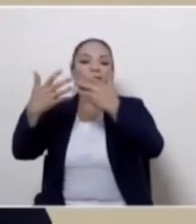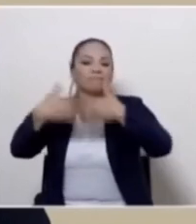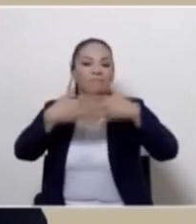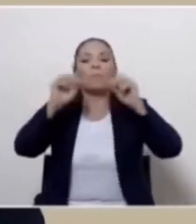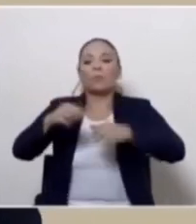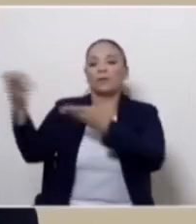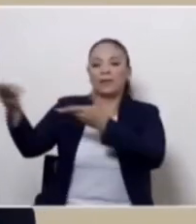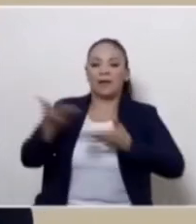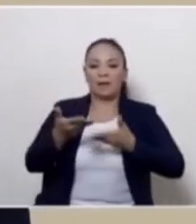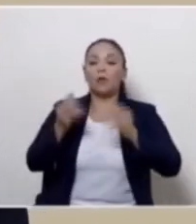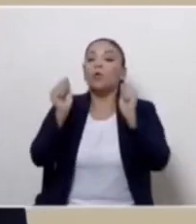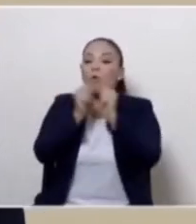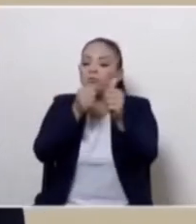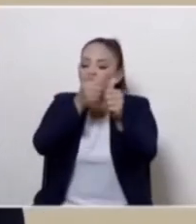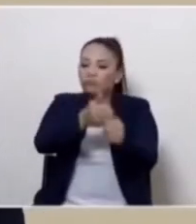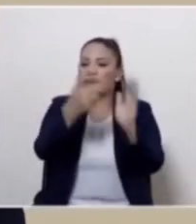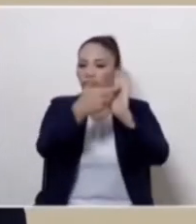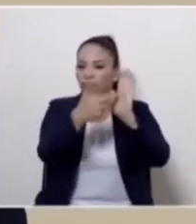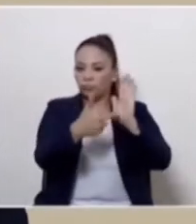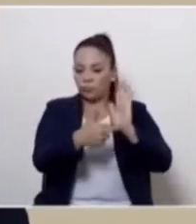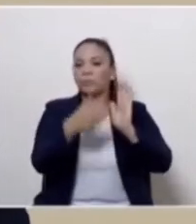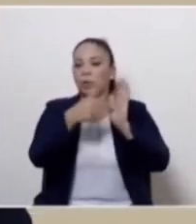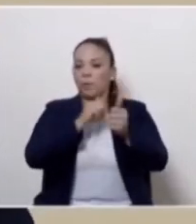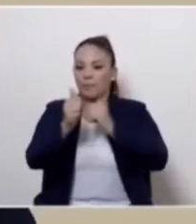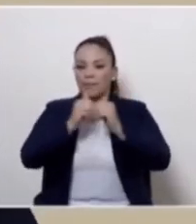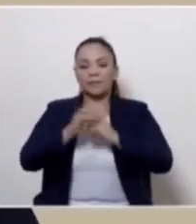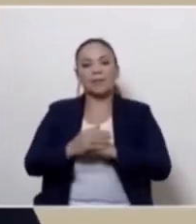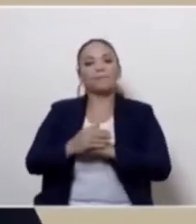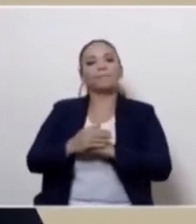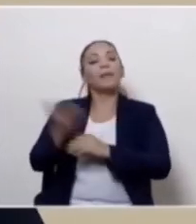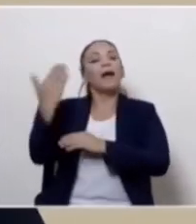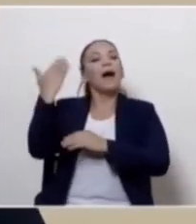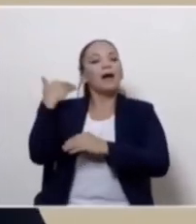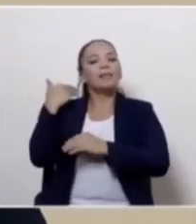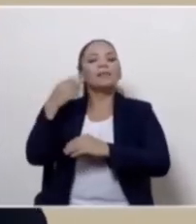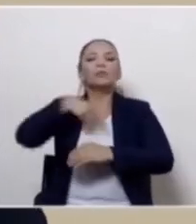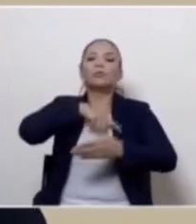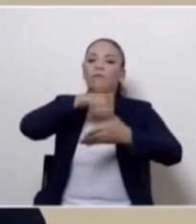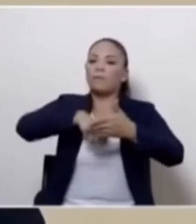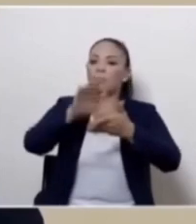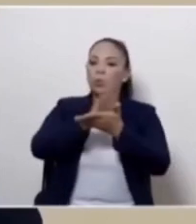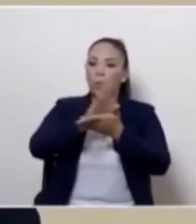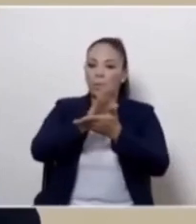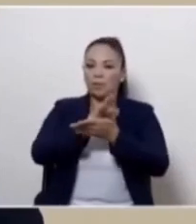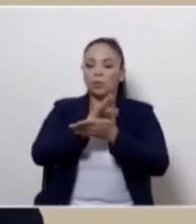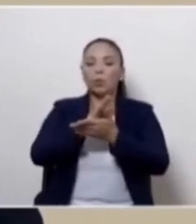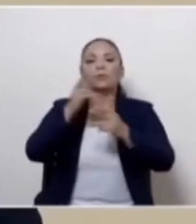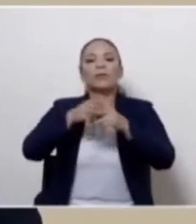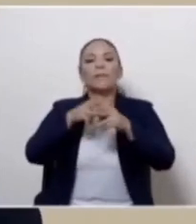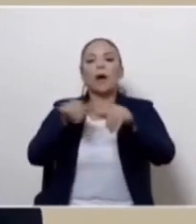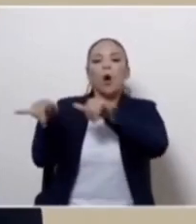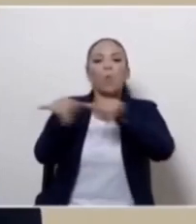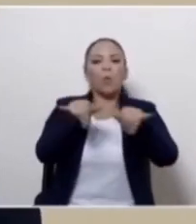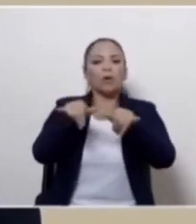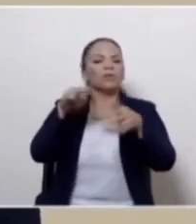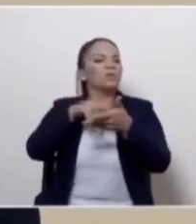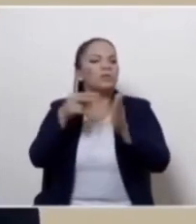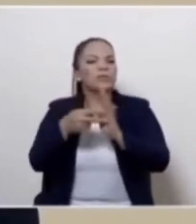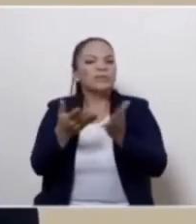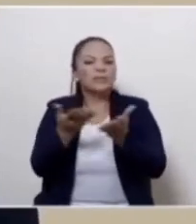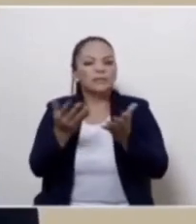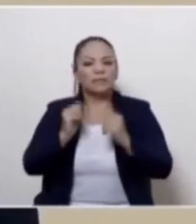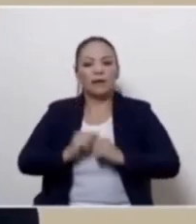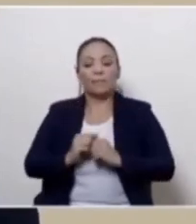Y antes de eso, habíamos firmado un decreto que se llama de homologación. ¿Qué significa eso? Que la